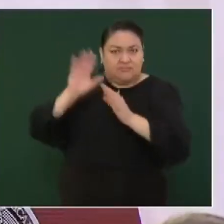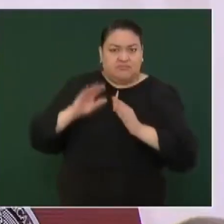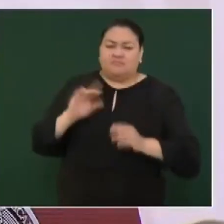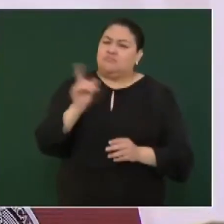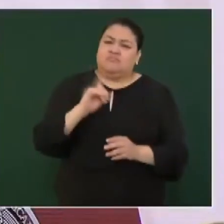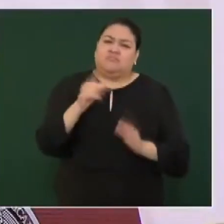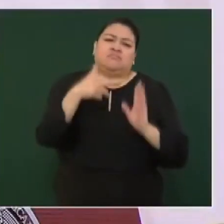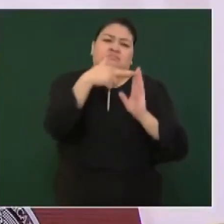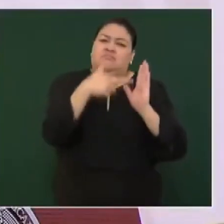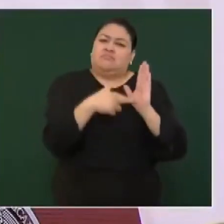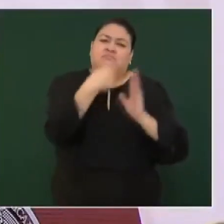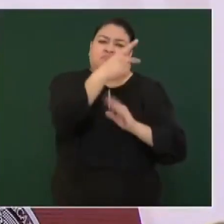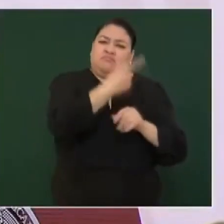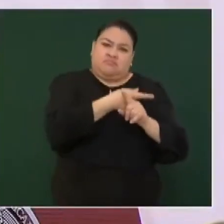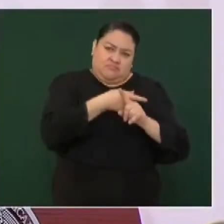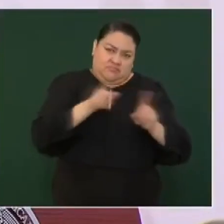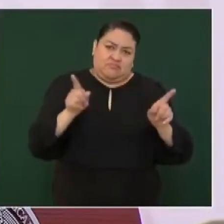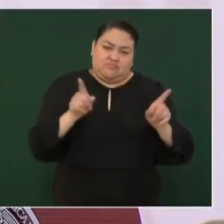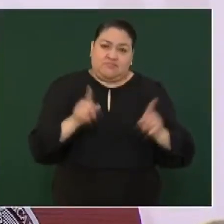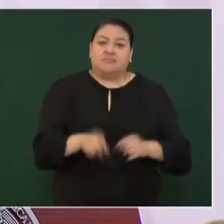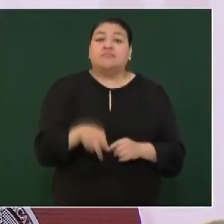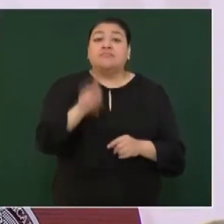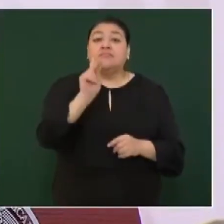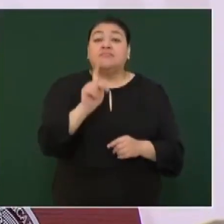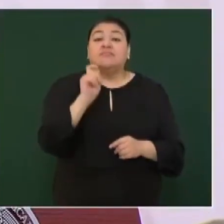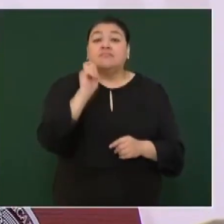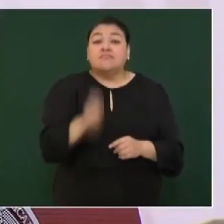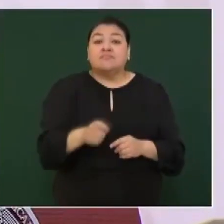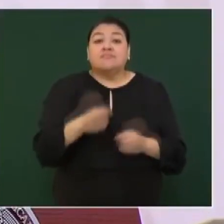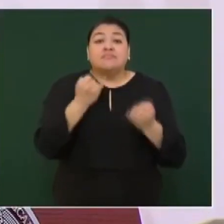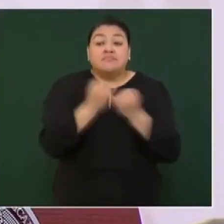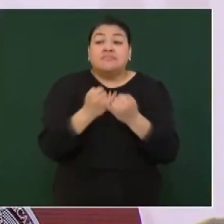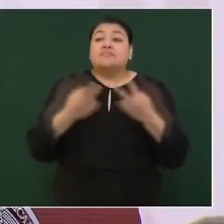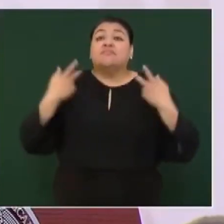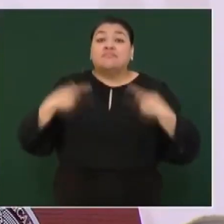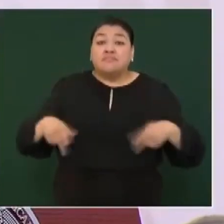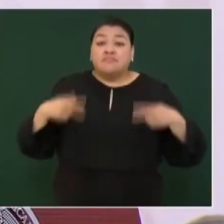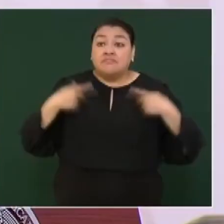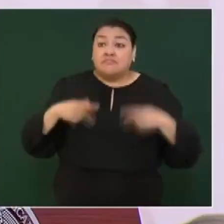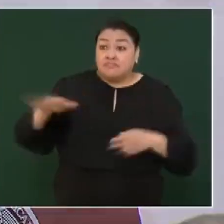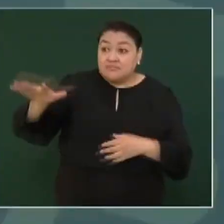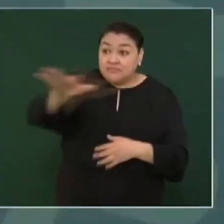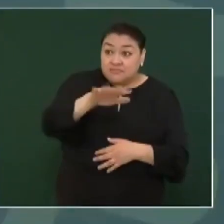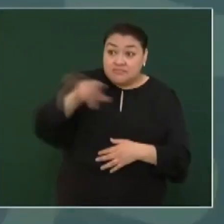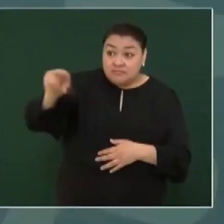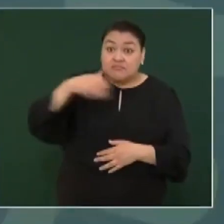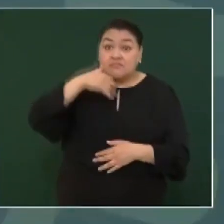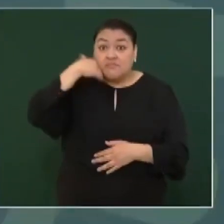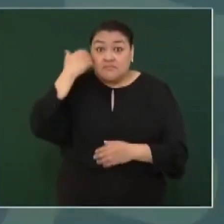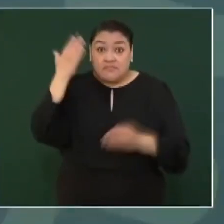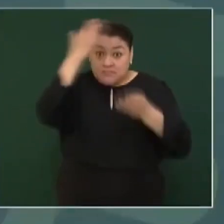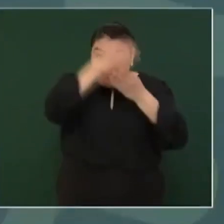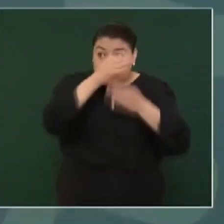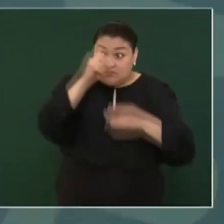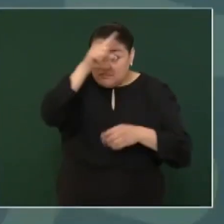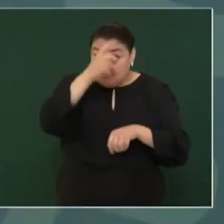otras disposiciones legales. Pero además, invitar a las personas que tienen interés en llegar a Estados Unidos,